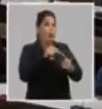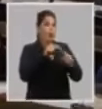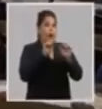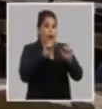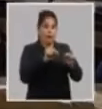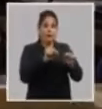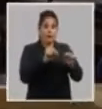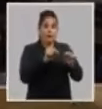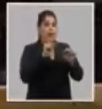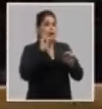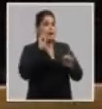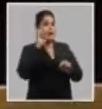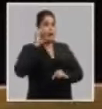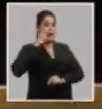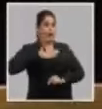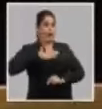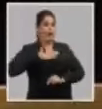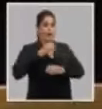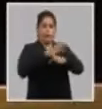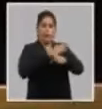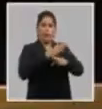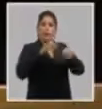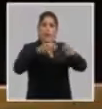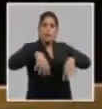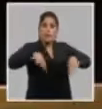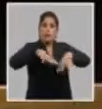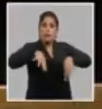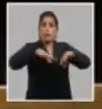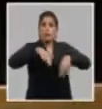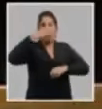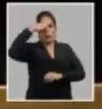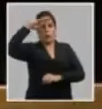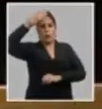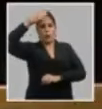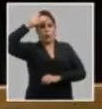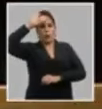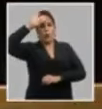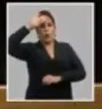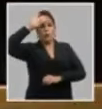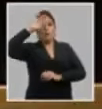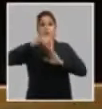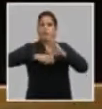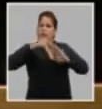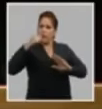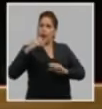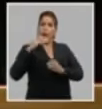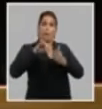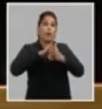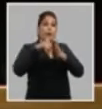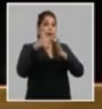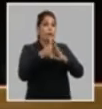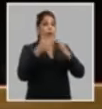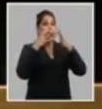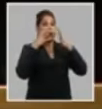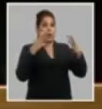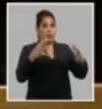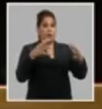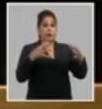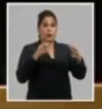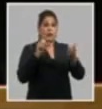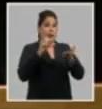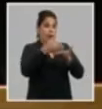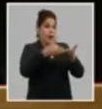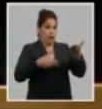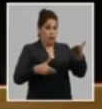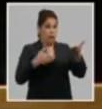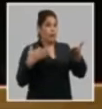y sentido crítico el escenario que vive la nación fija proyecciones estratégicas para el futuro